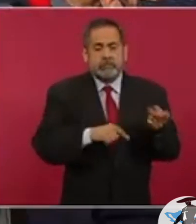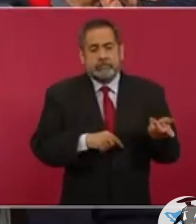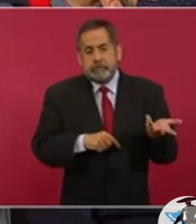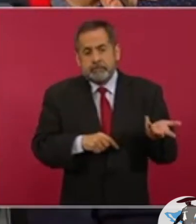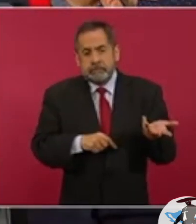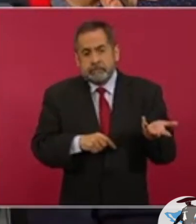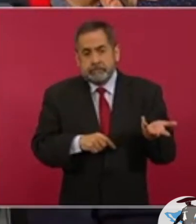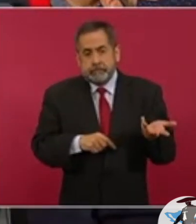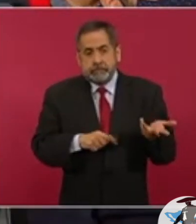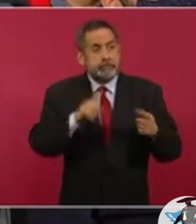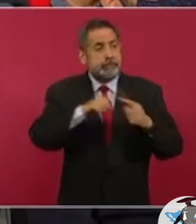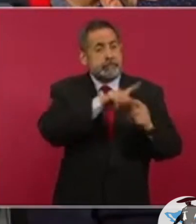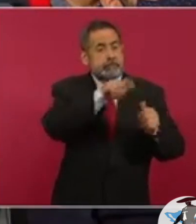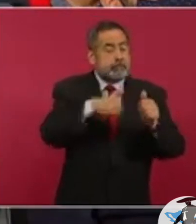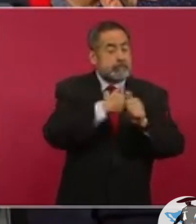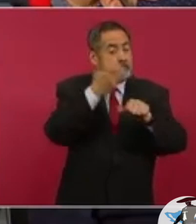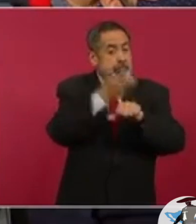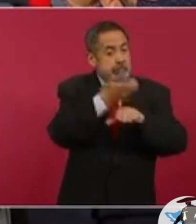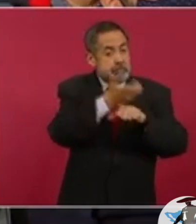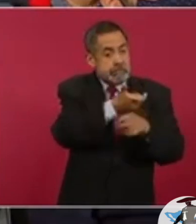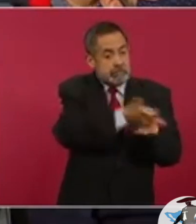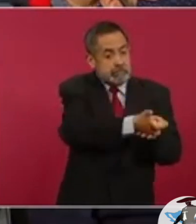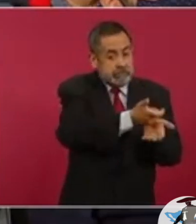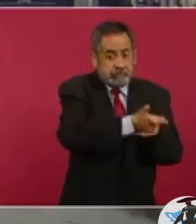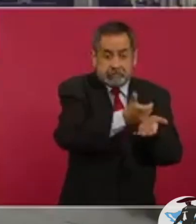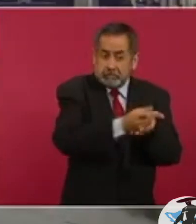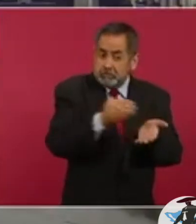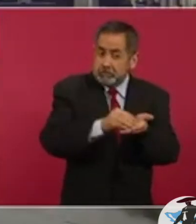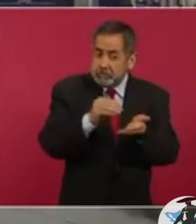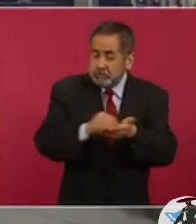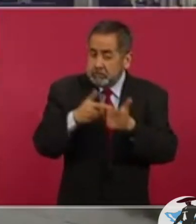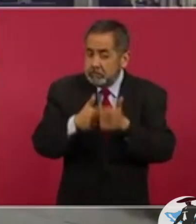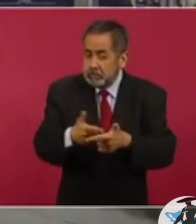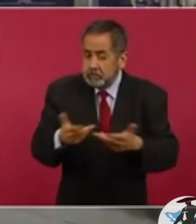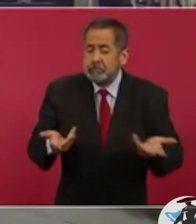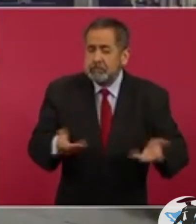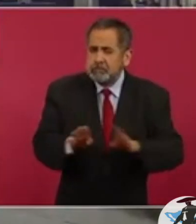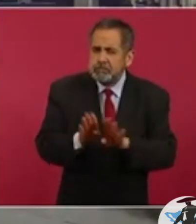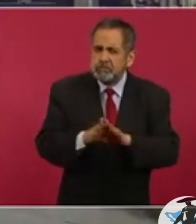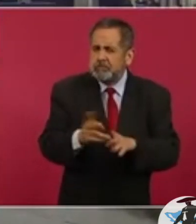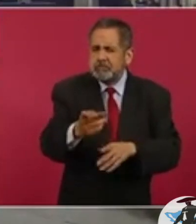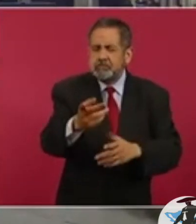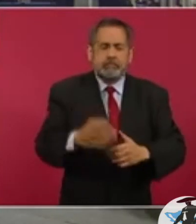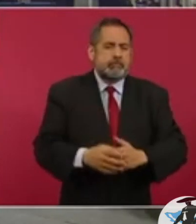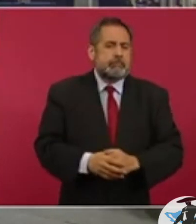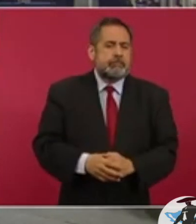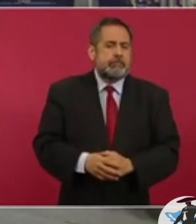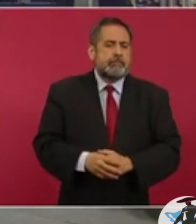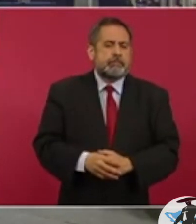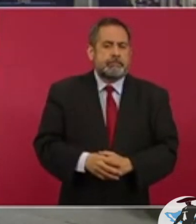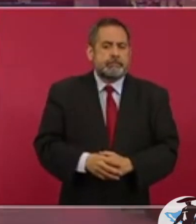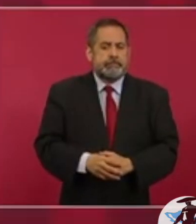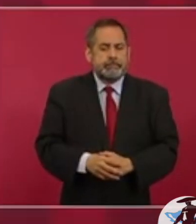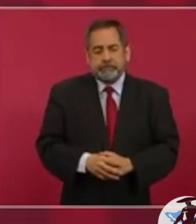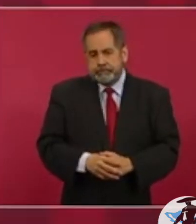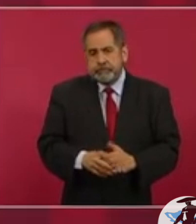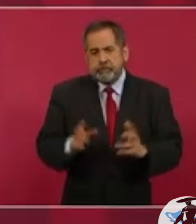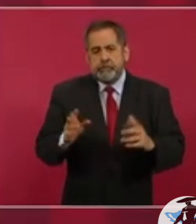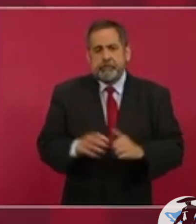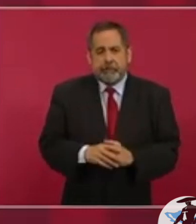fondeados desde el extranjero? Sí, mire, es normal,